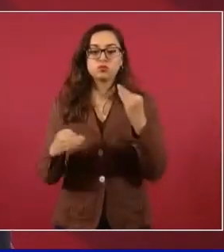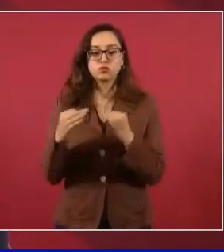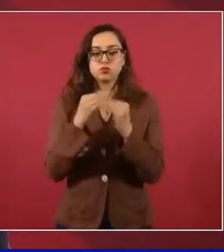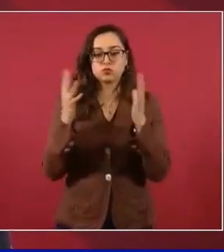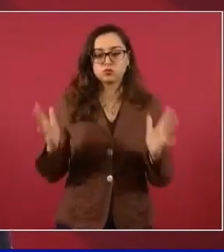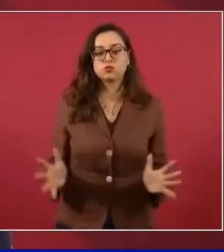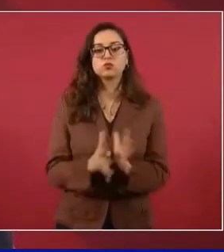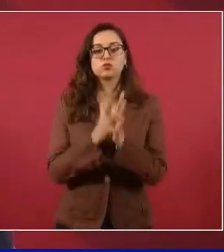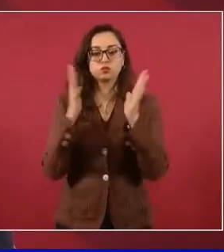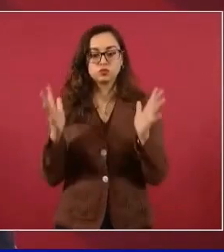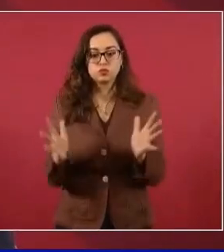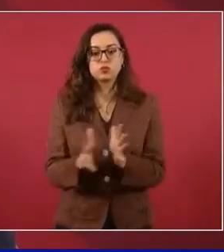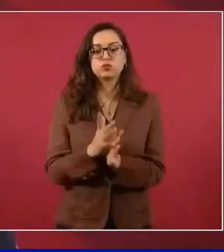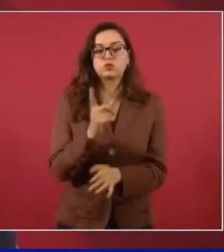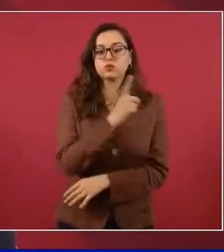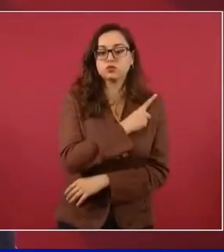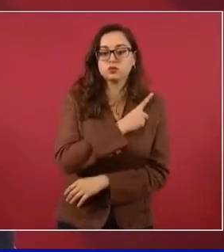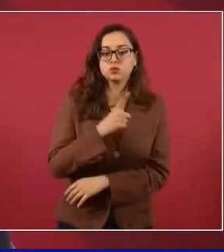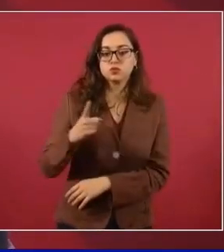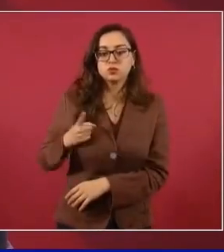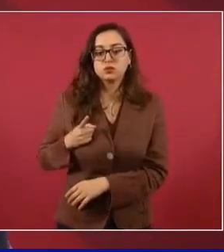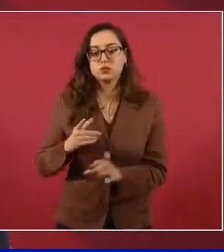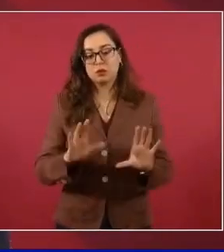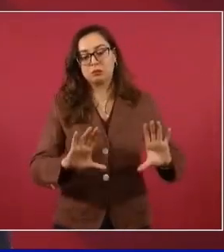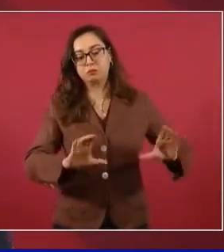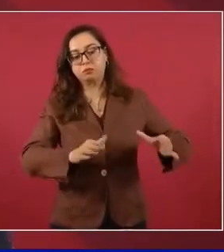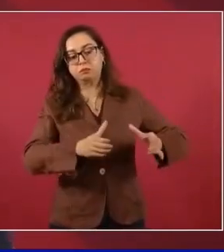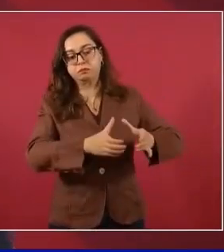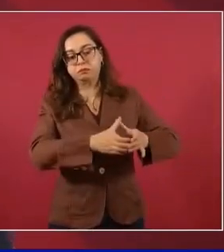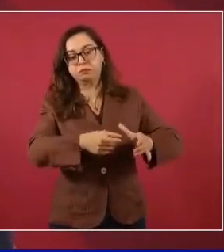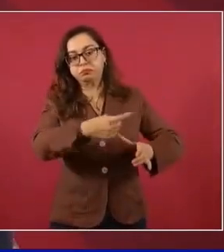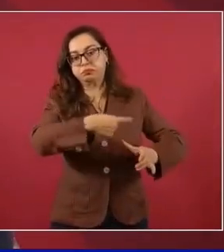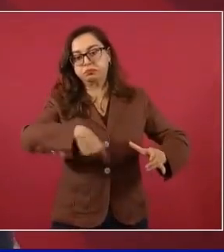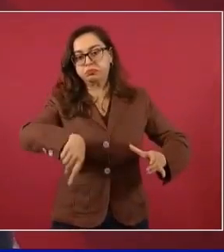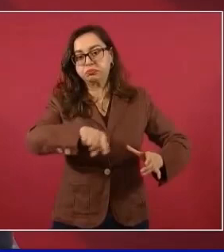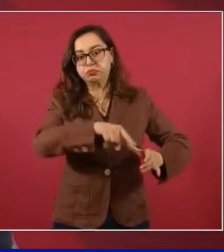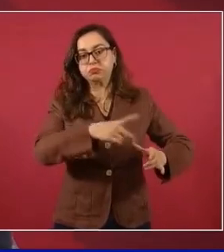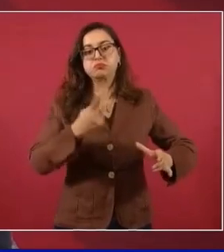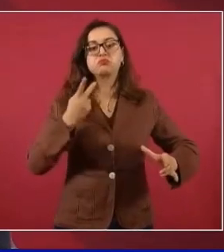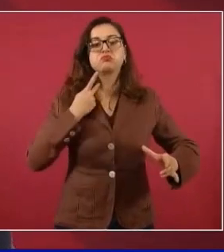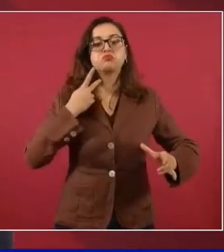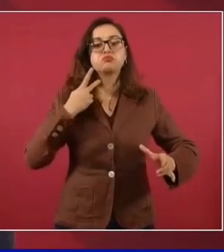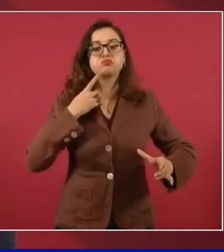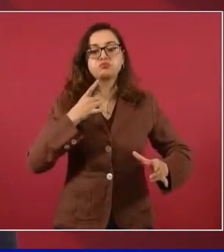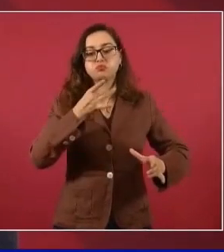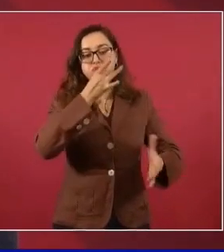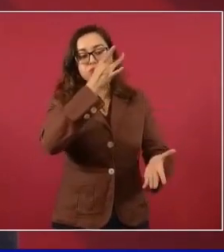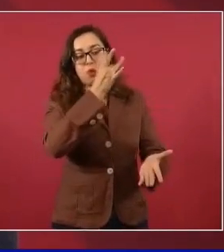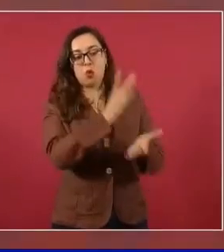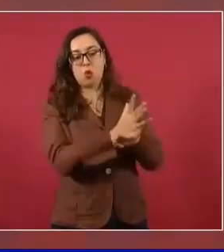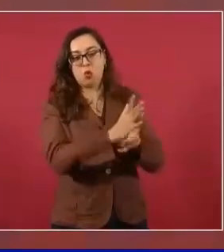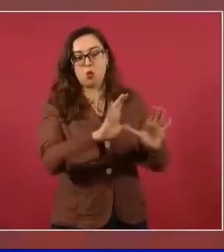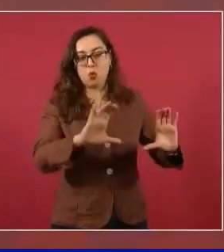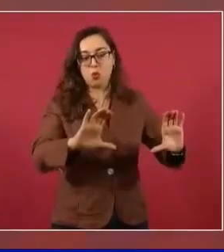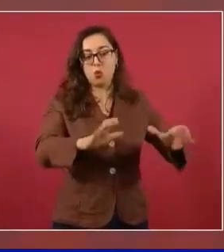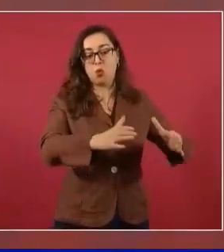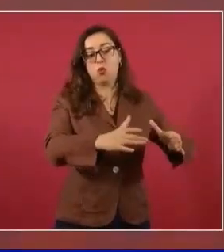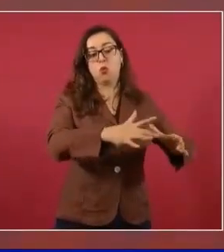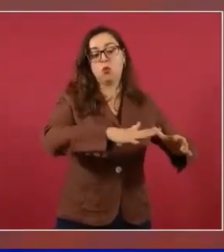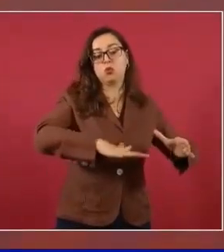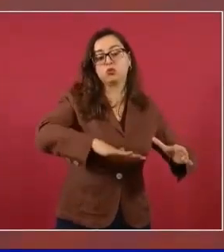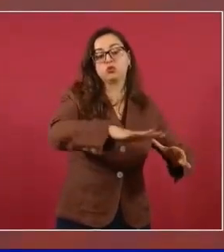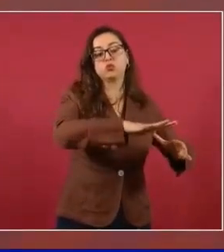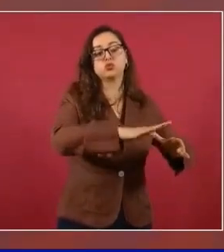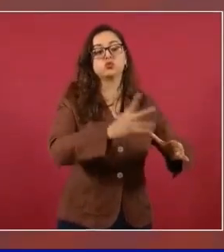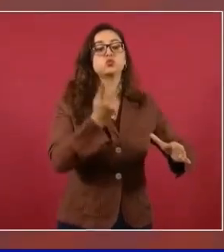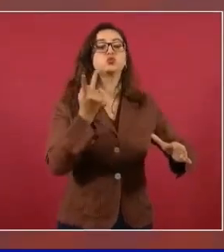no es asunto de los políticos en exclusiva de la llamada